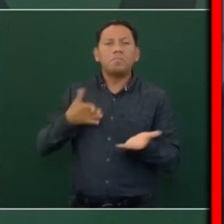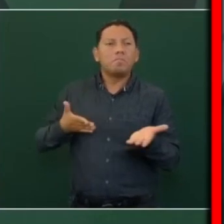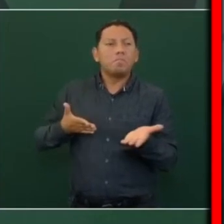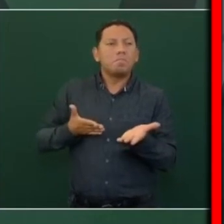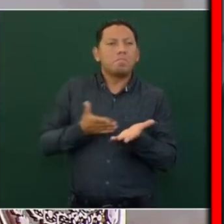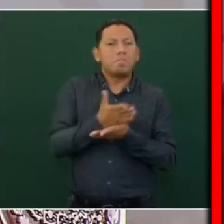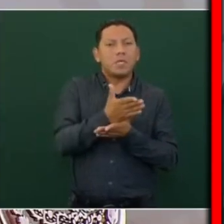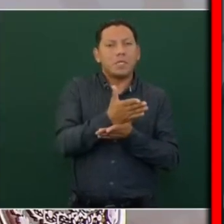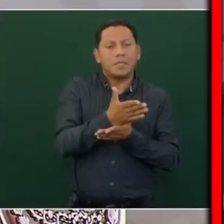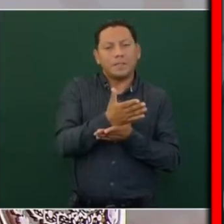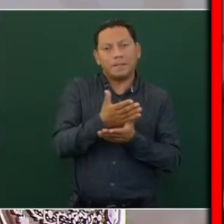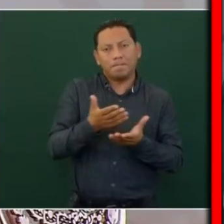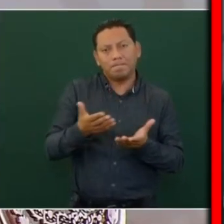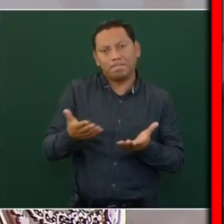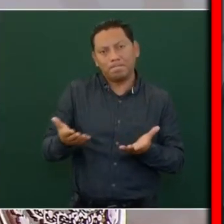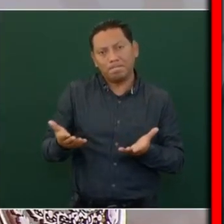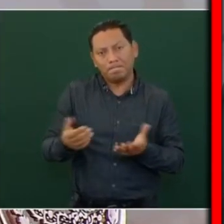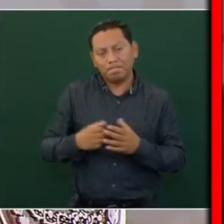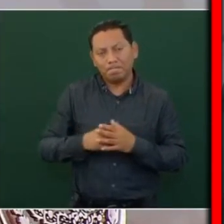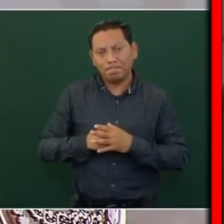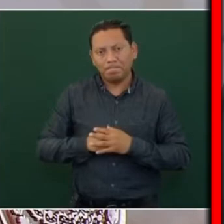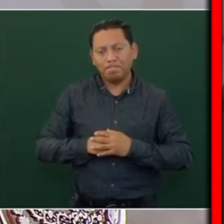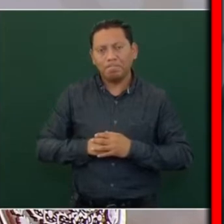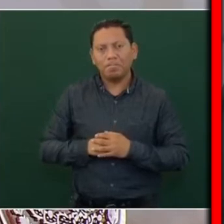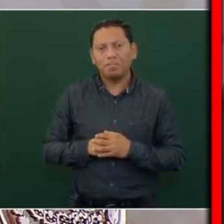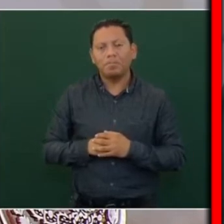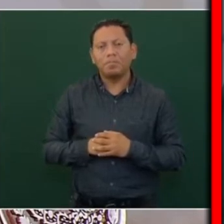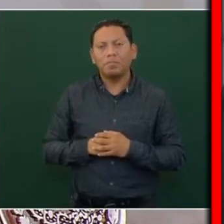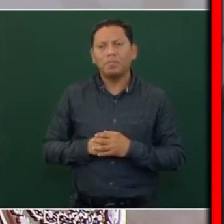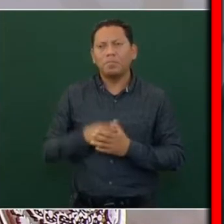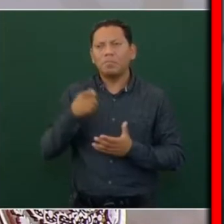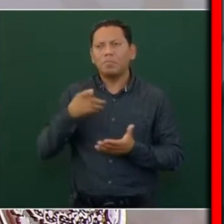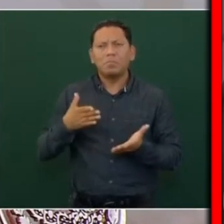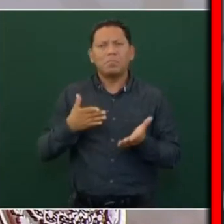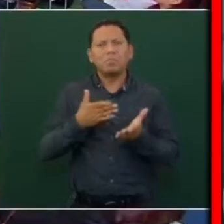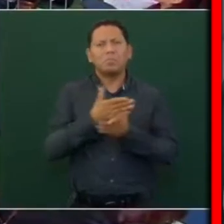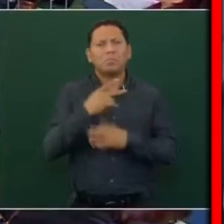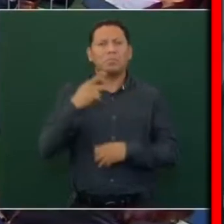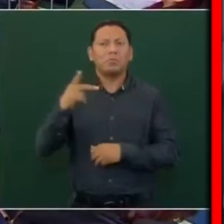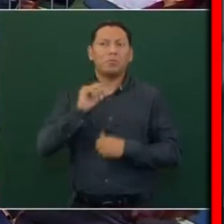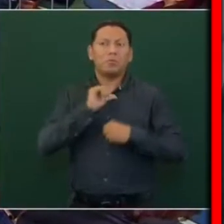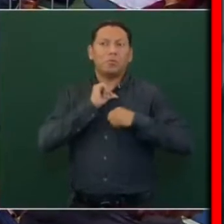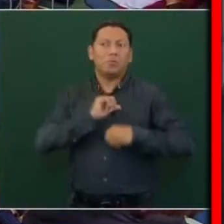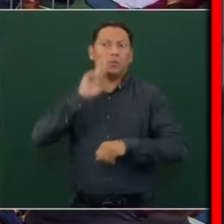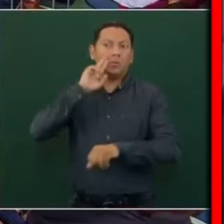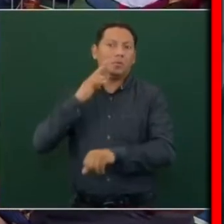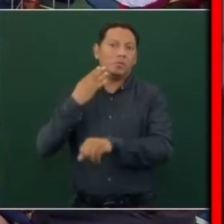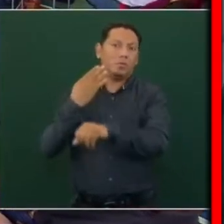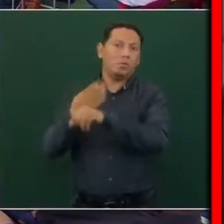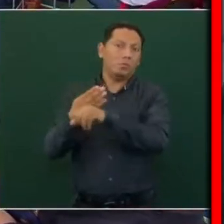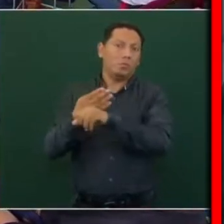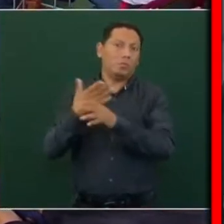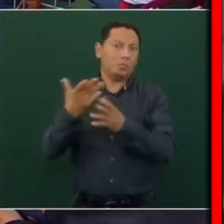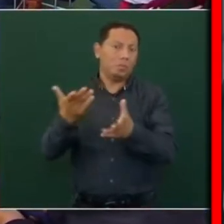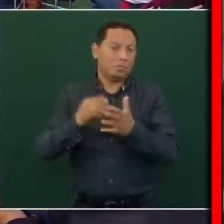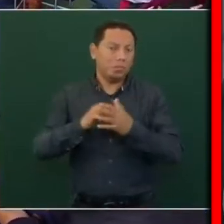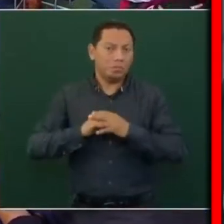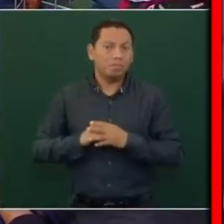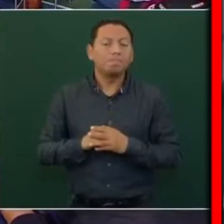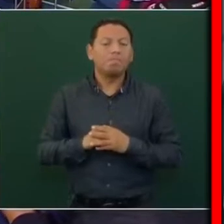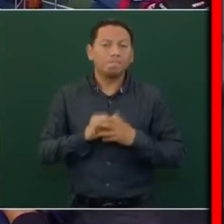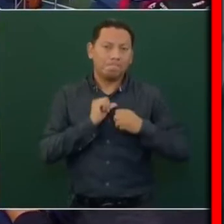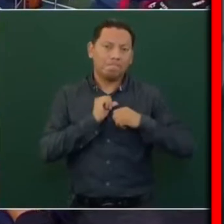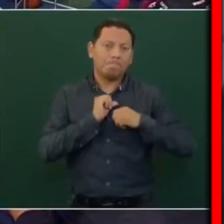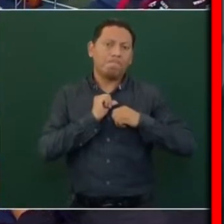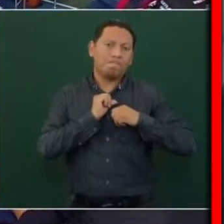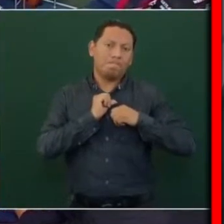en las facultades del Poder Legislativo.